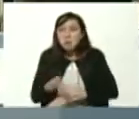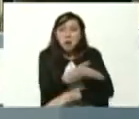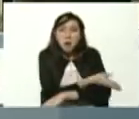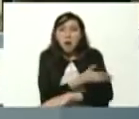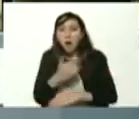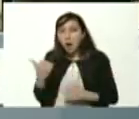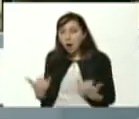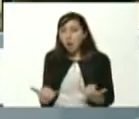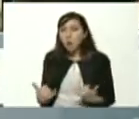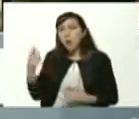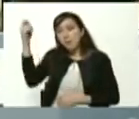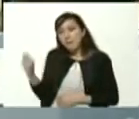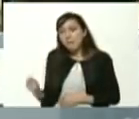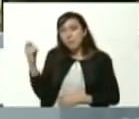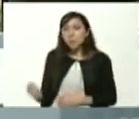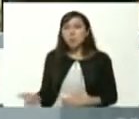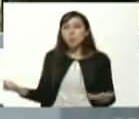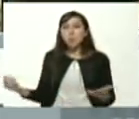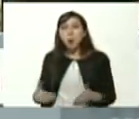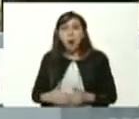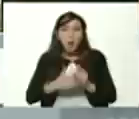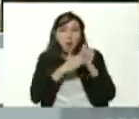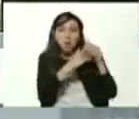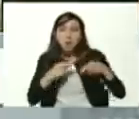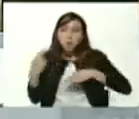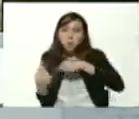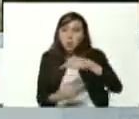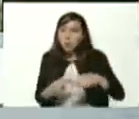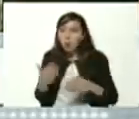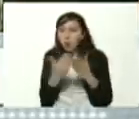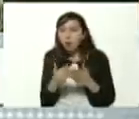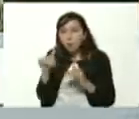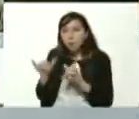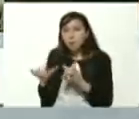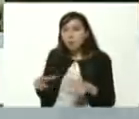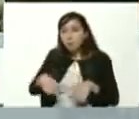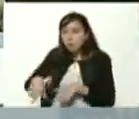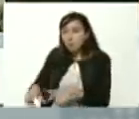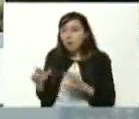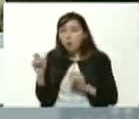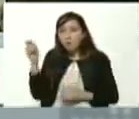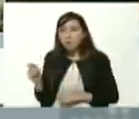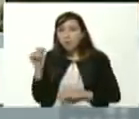hoy diputado líder revolucionario es diputado de esa zona Pedro